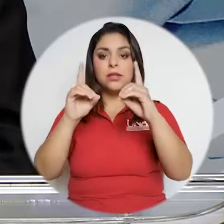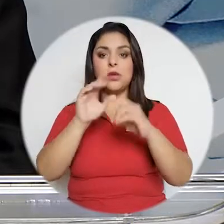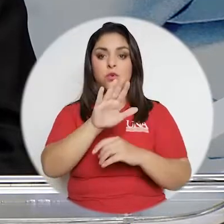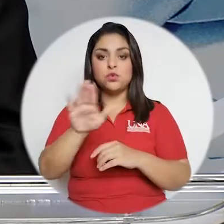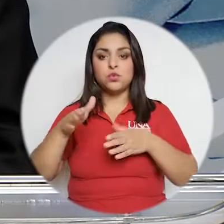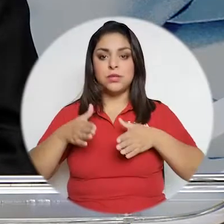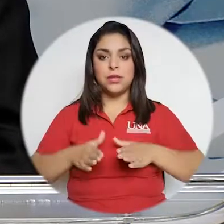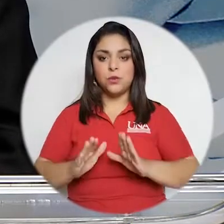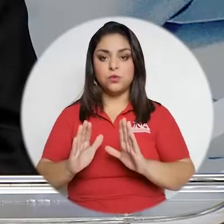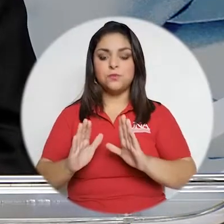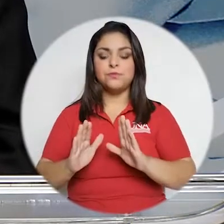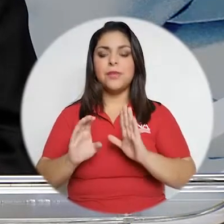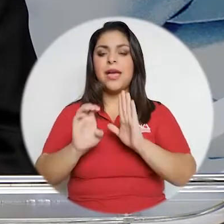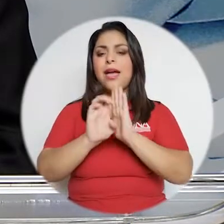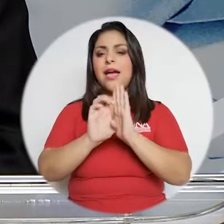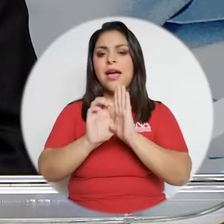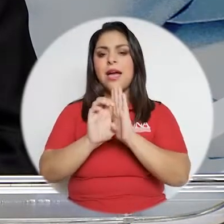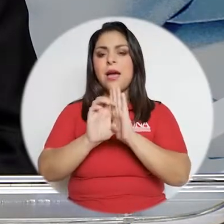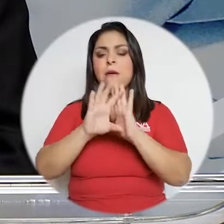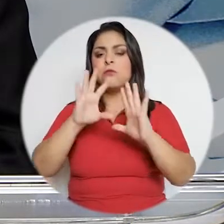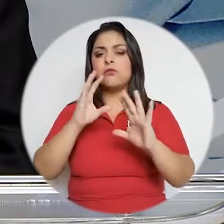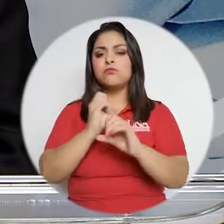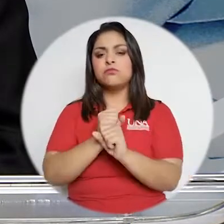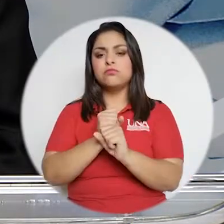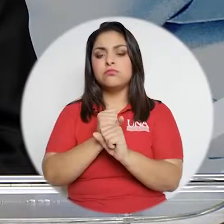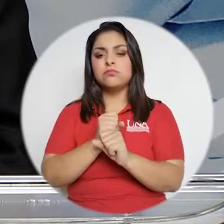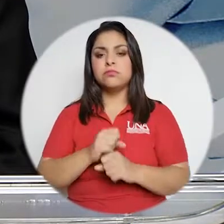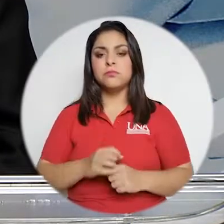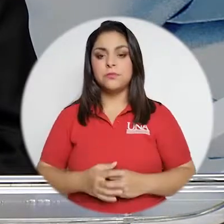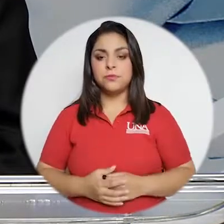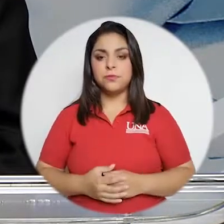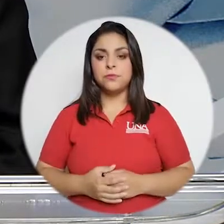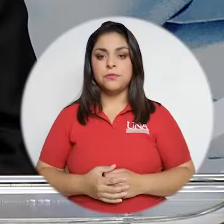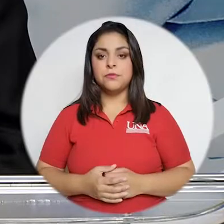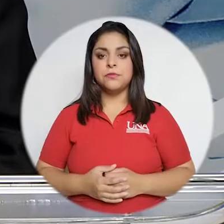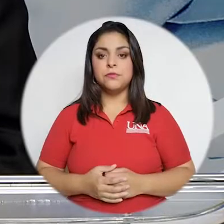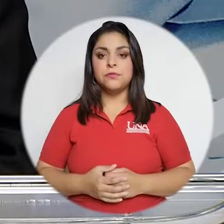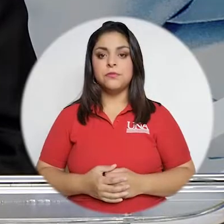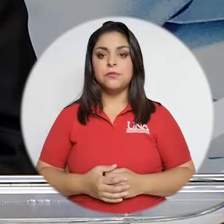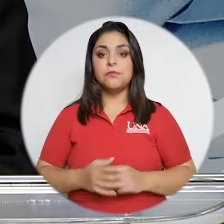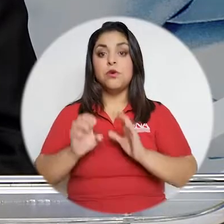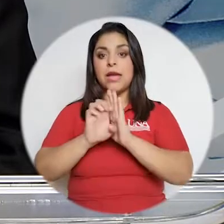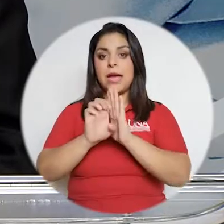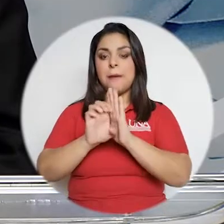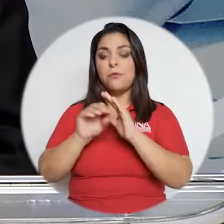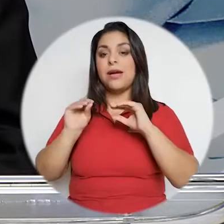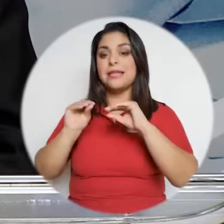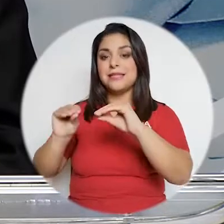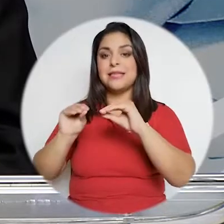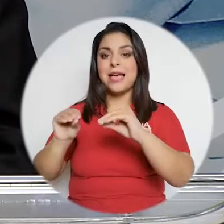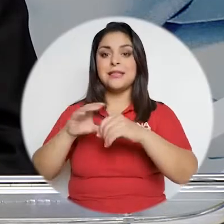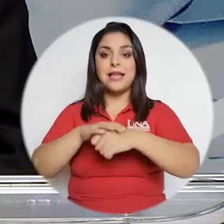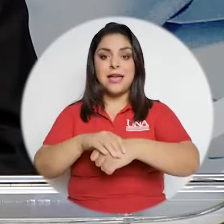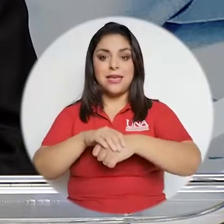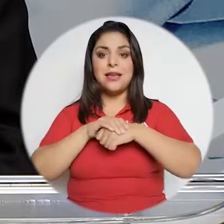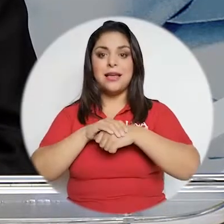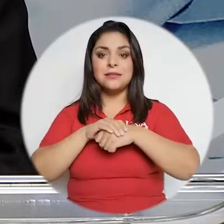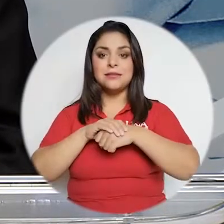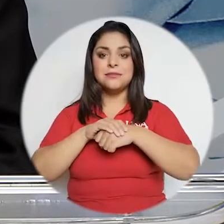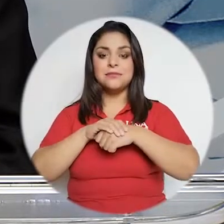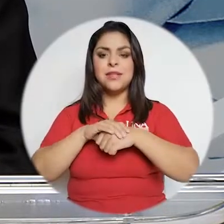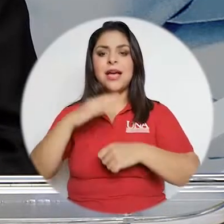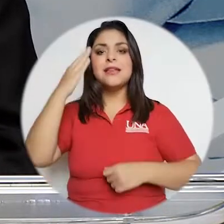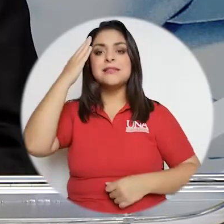Un ejemplo muy concreto de esto que estoy diciendo es, digamos, el caso de la enseñanza del inglés, que sabemos que